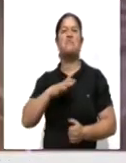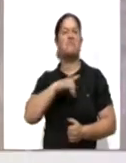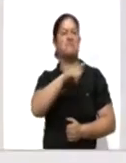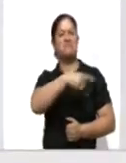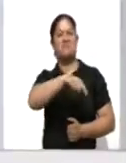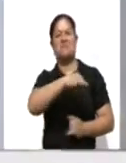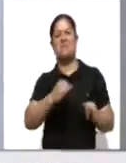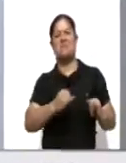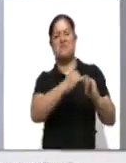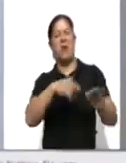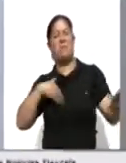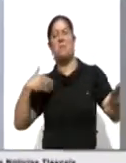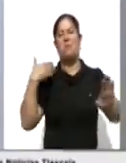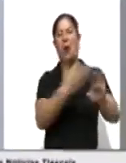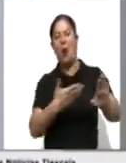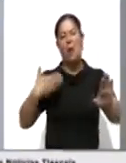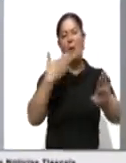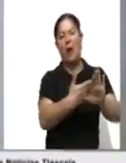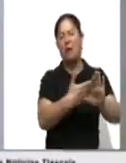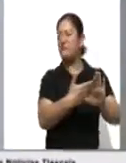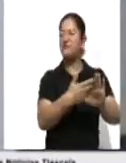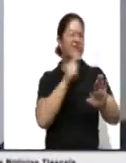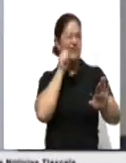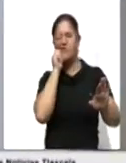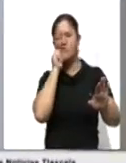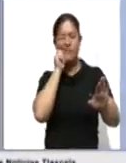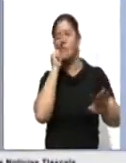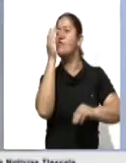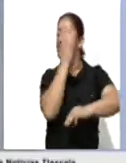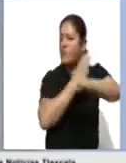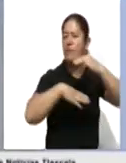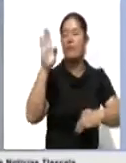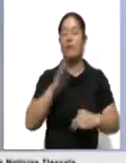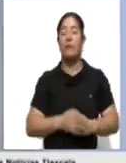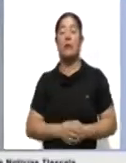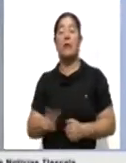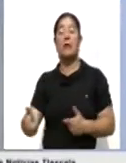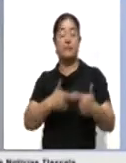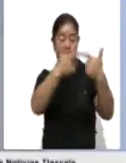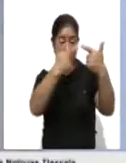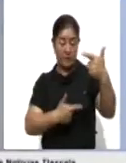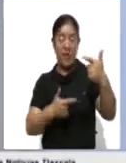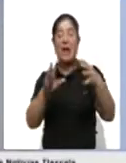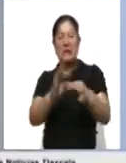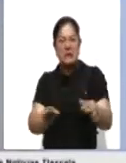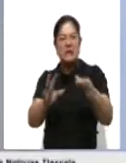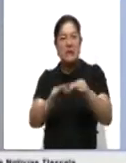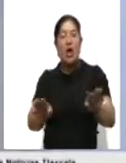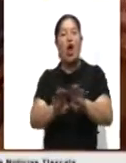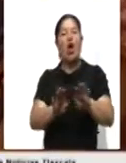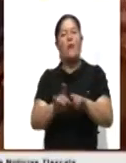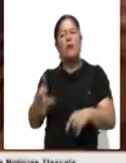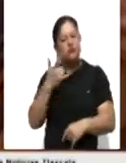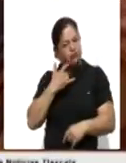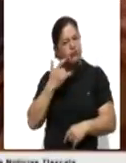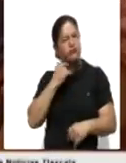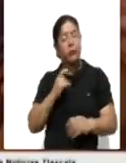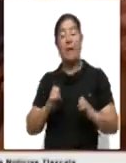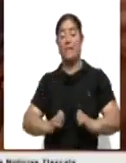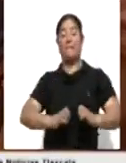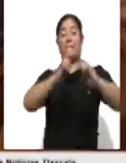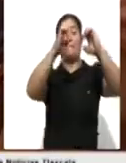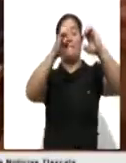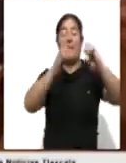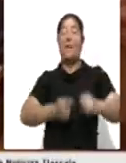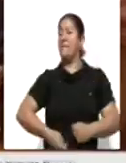institución. El texto habla acerca de la historia de esta Casa de Estudios, la manera en la que se forjaron sus primeros edificios,